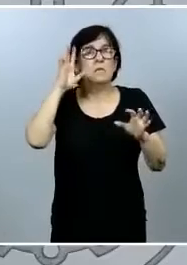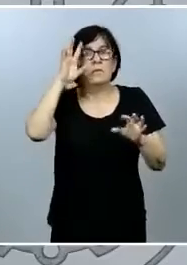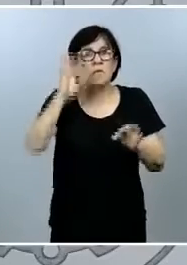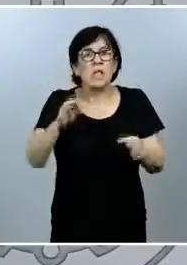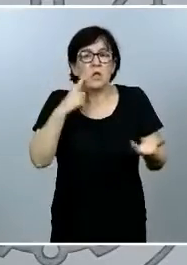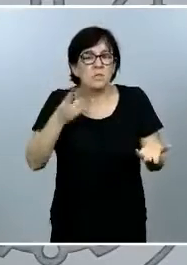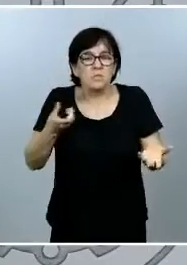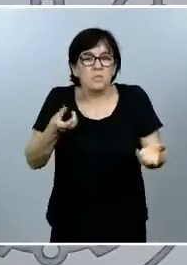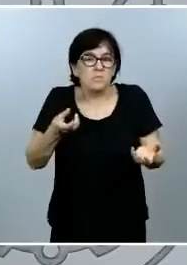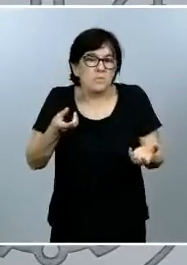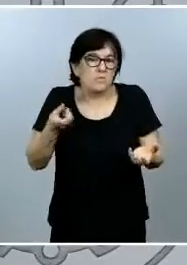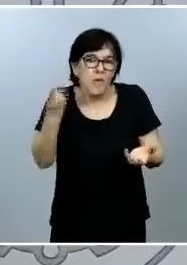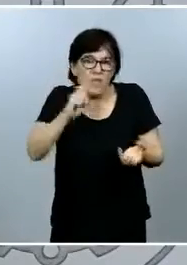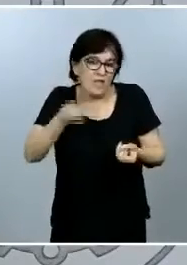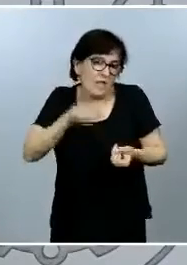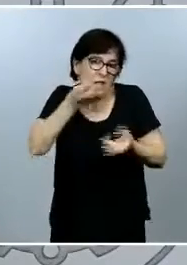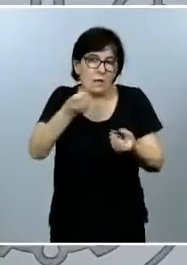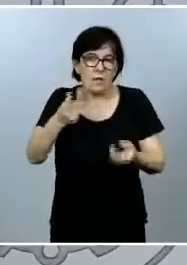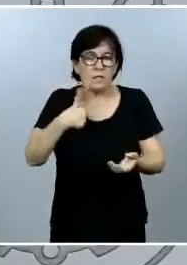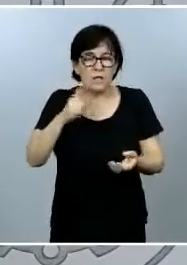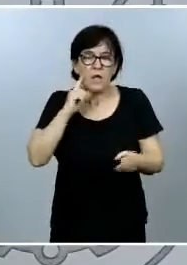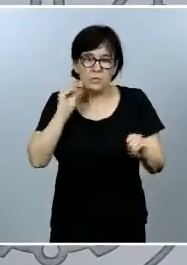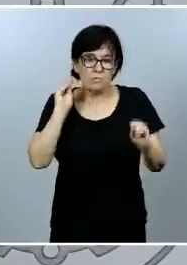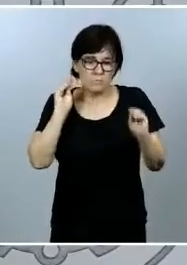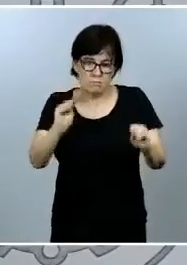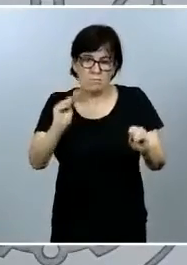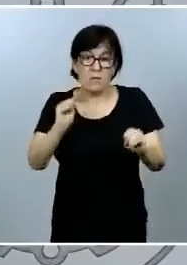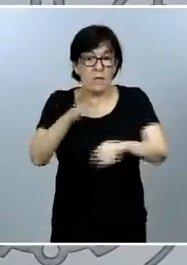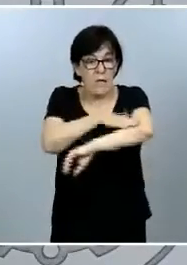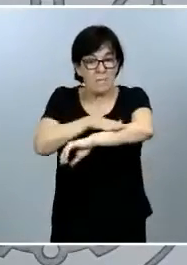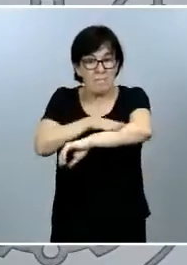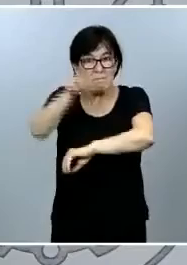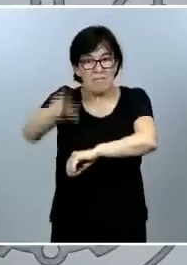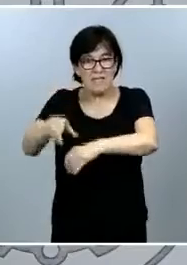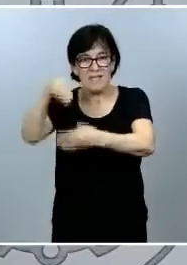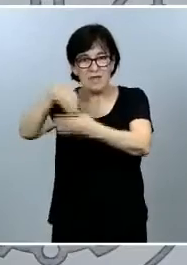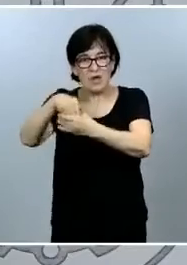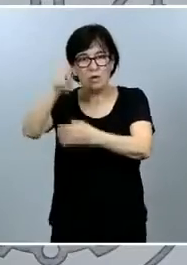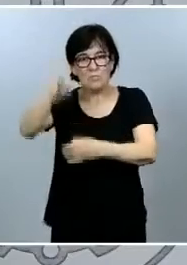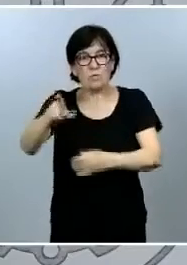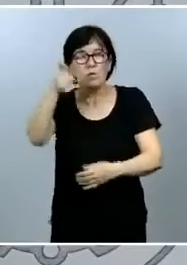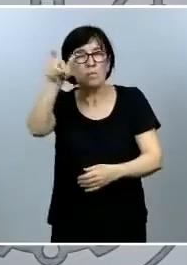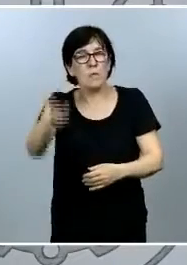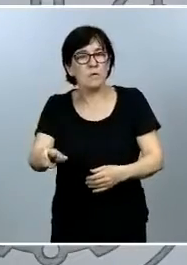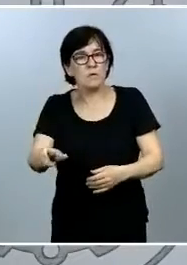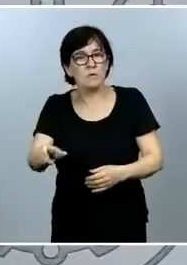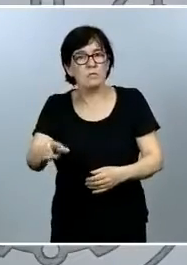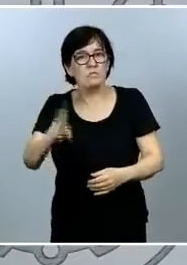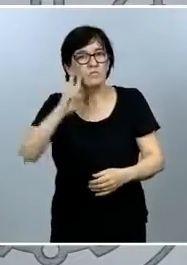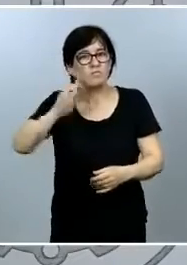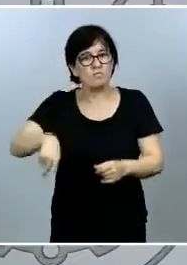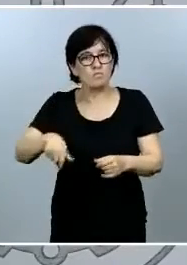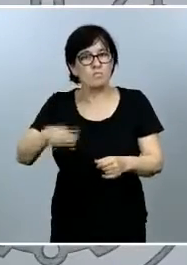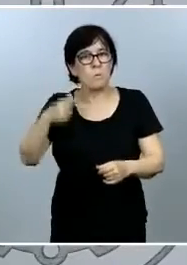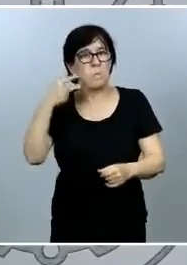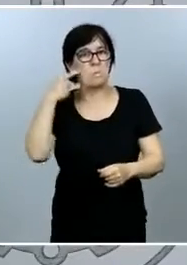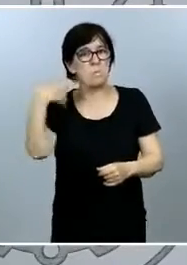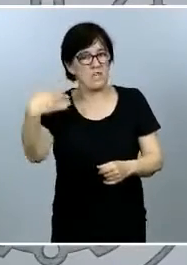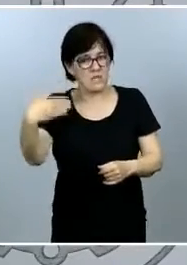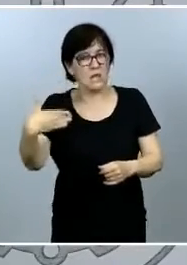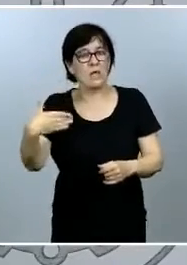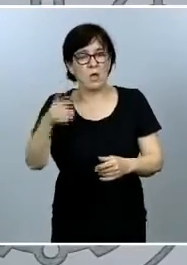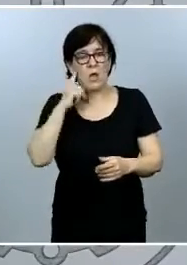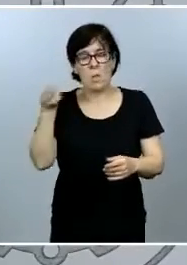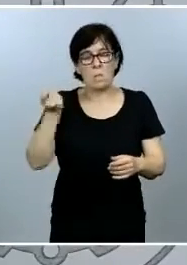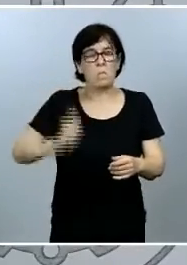pero por si acaso quiero resaltarlo el ministro del Interior es una persona de un reconocido prestigio profesional